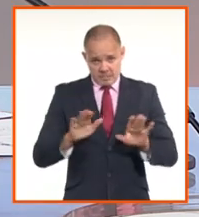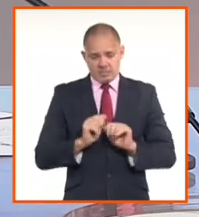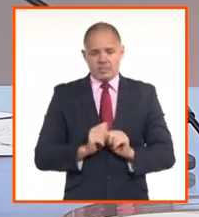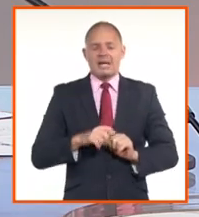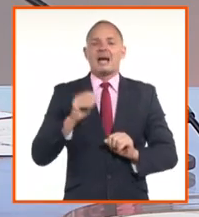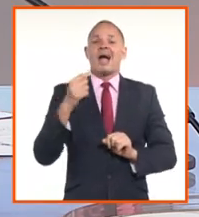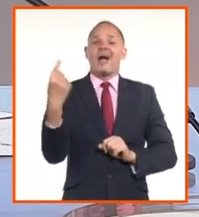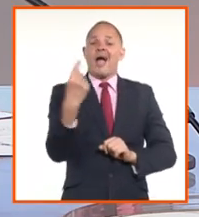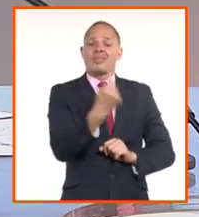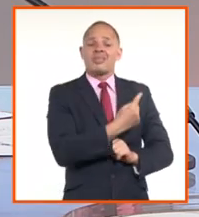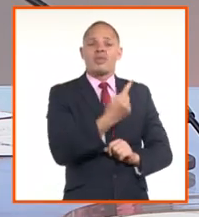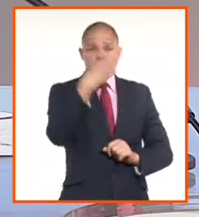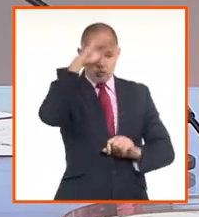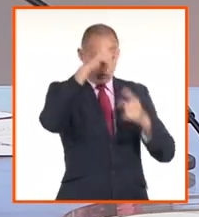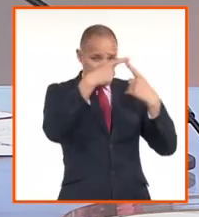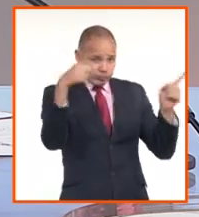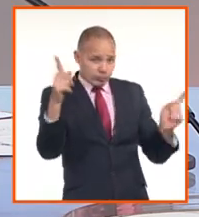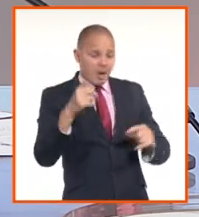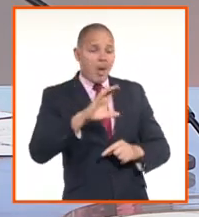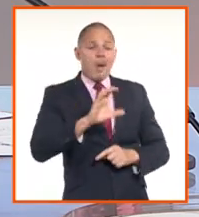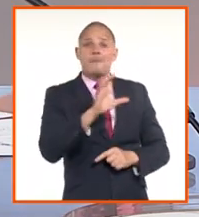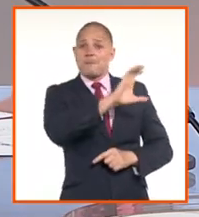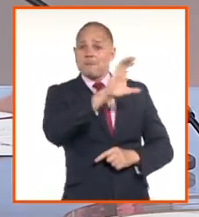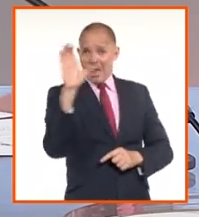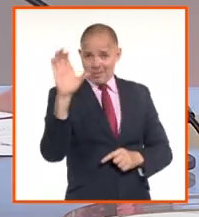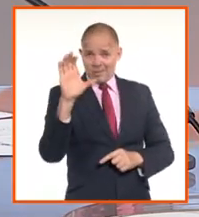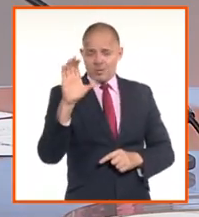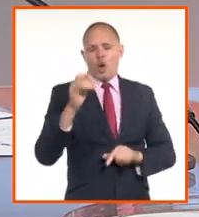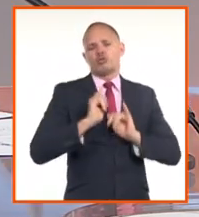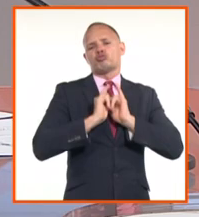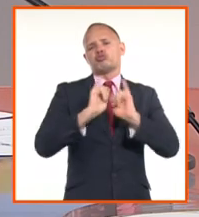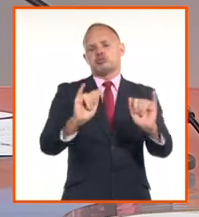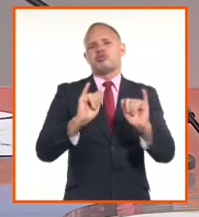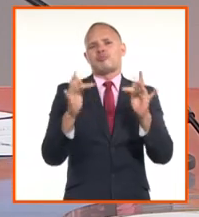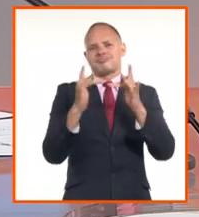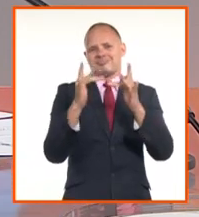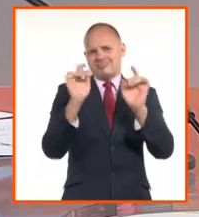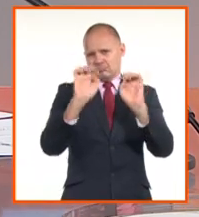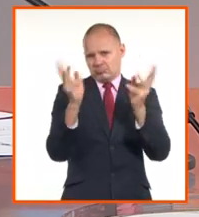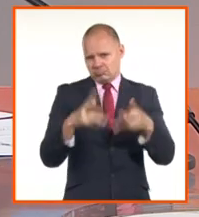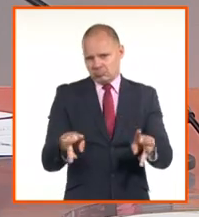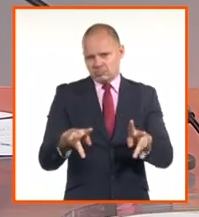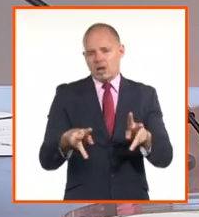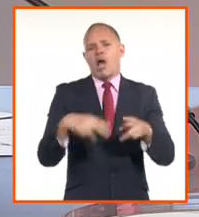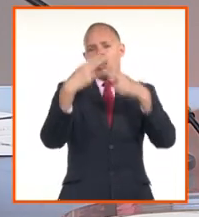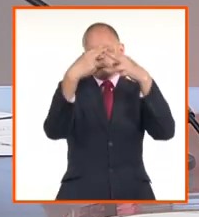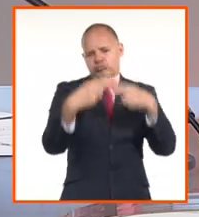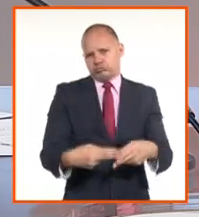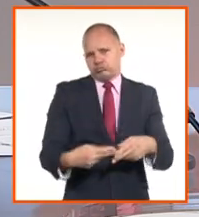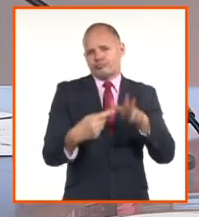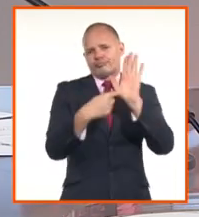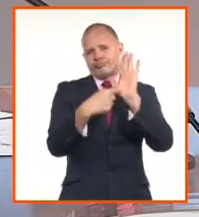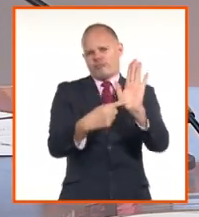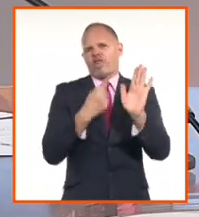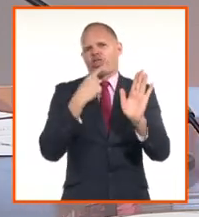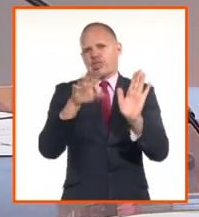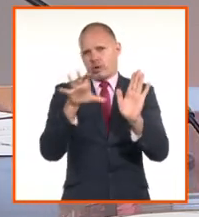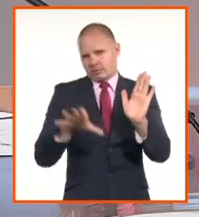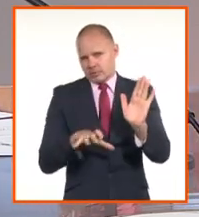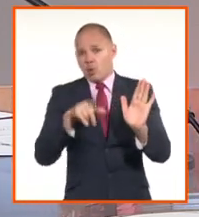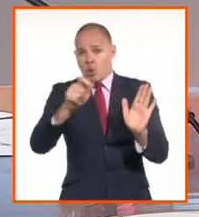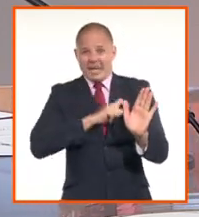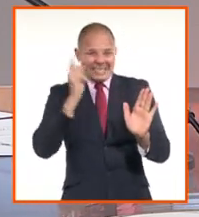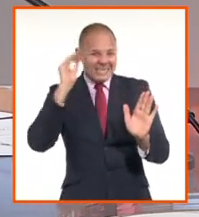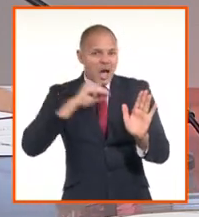presentando cada uno las sucursales, los municipios, las provincias, las sucursales, es decir, vamos a vender en todas las provincias, vamos a